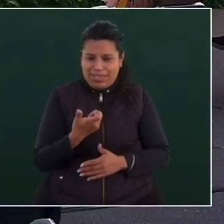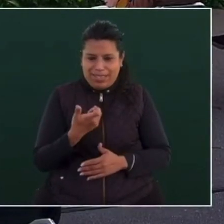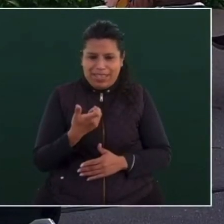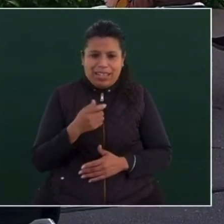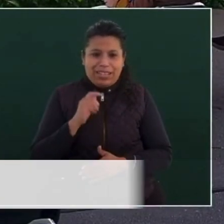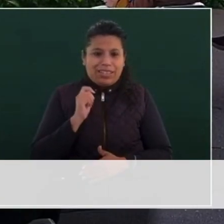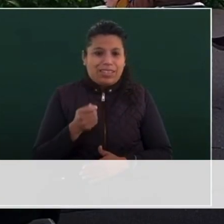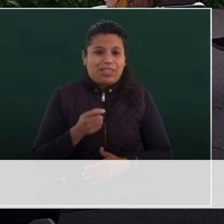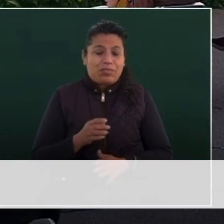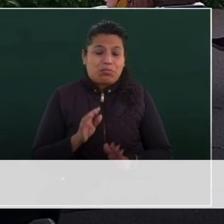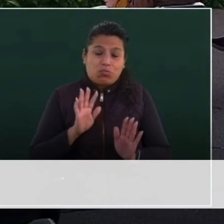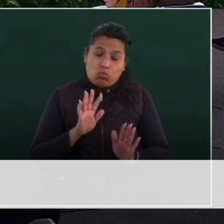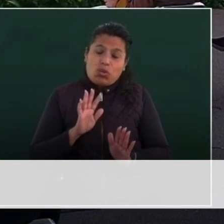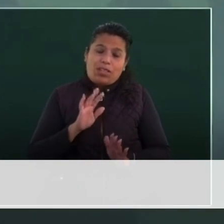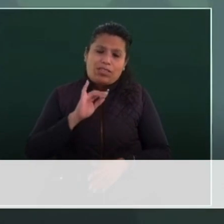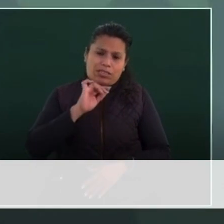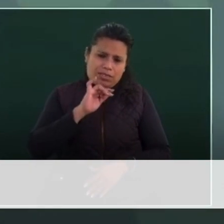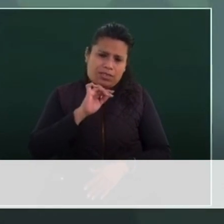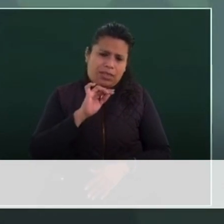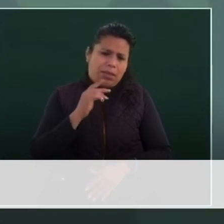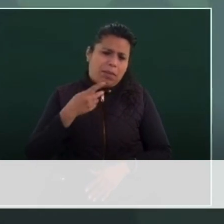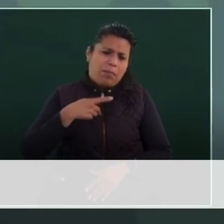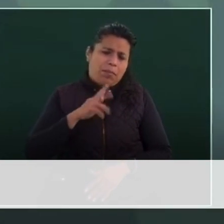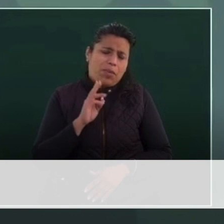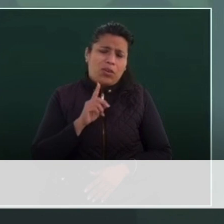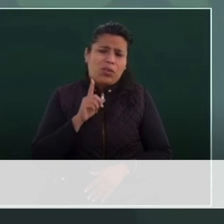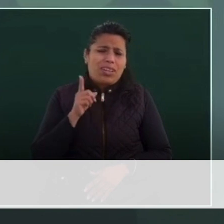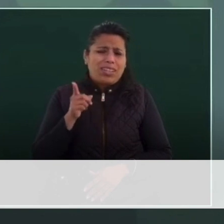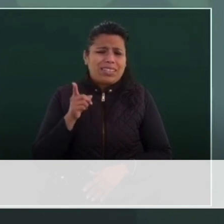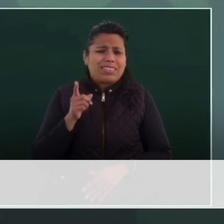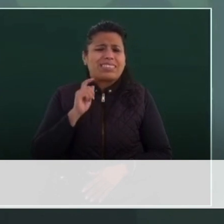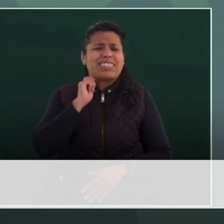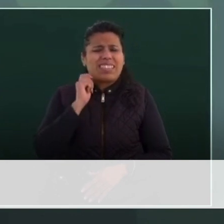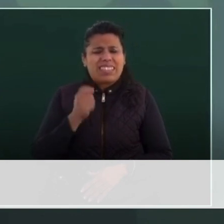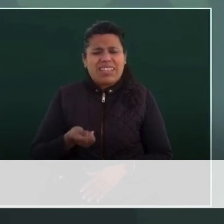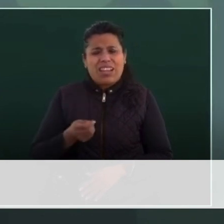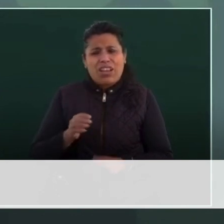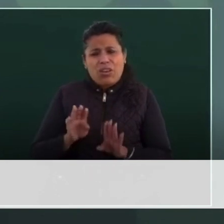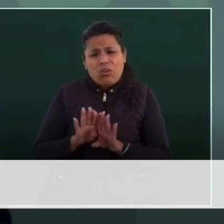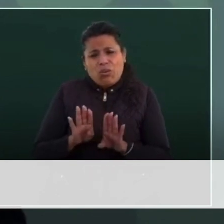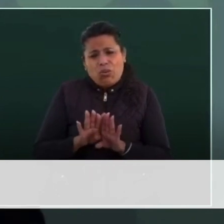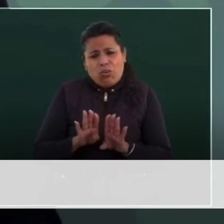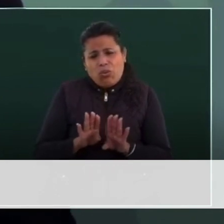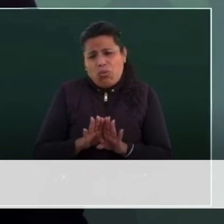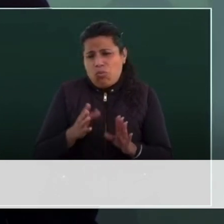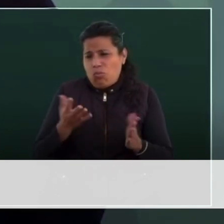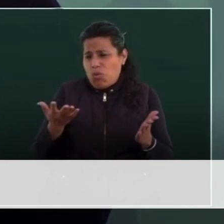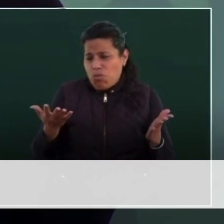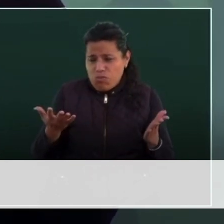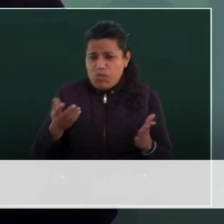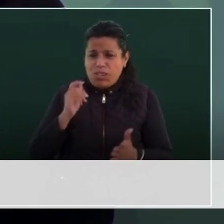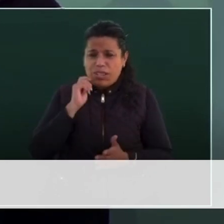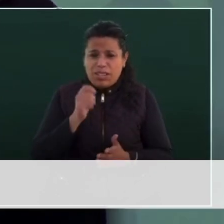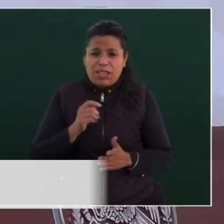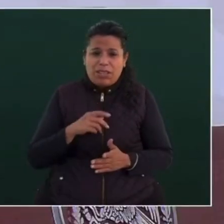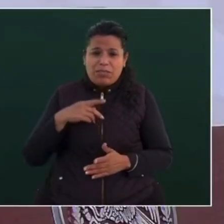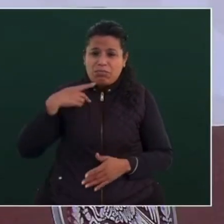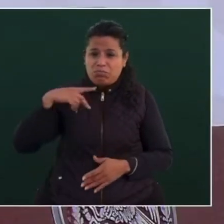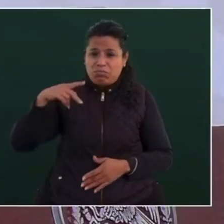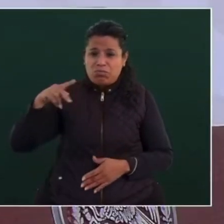Pues es un asunto de criterio y también de nuestros adversarios.